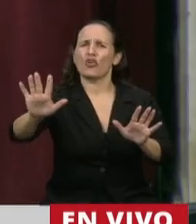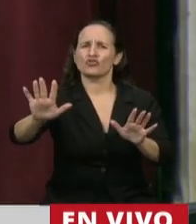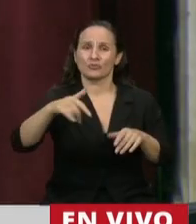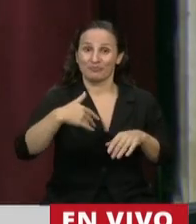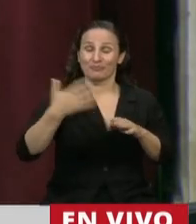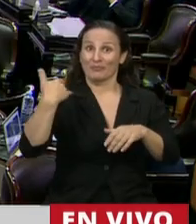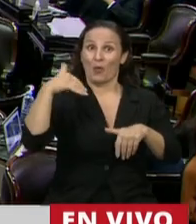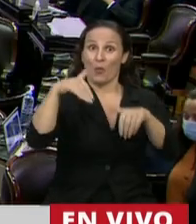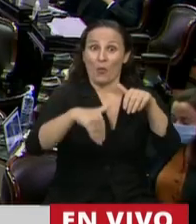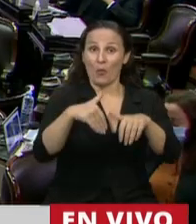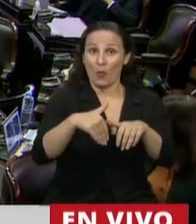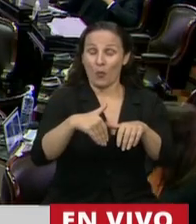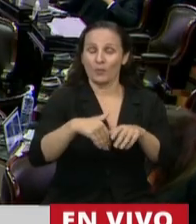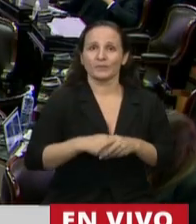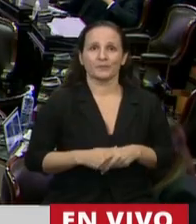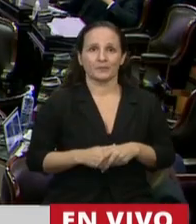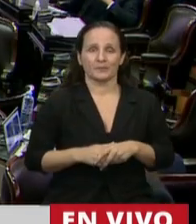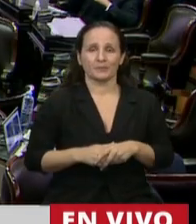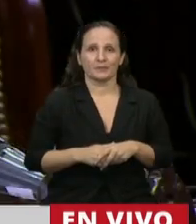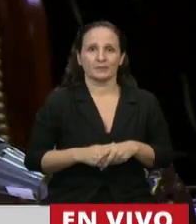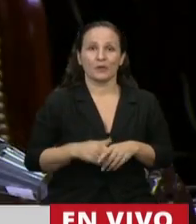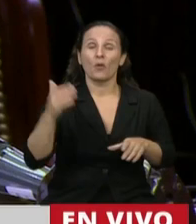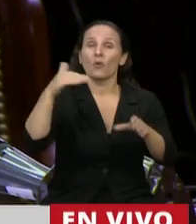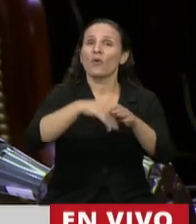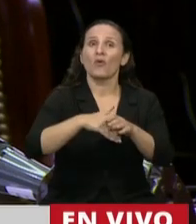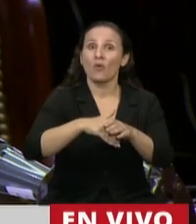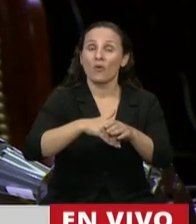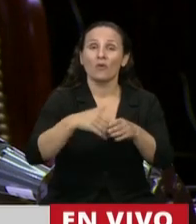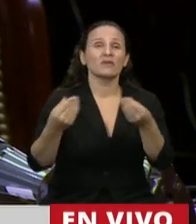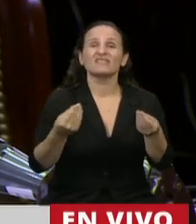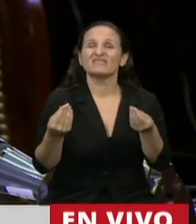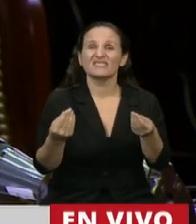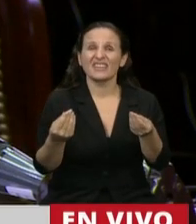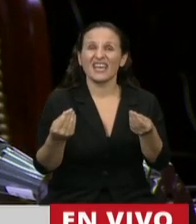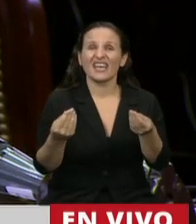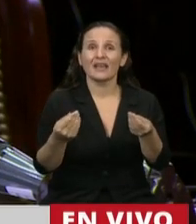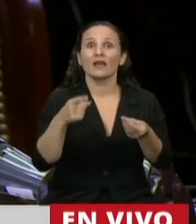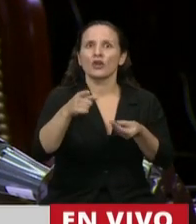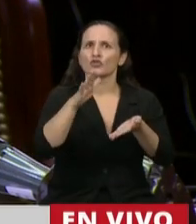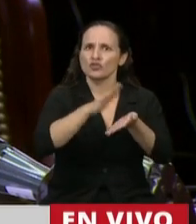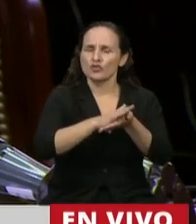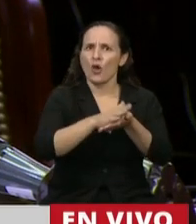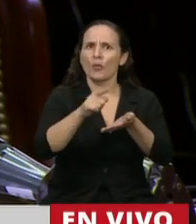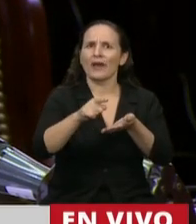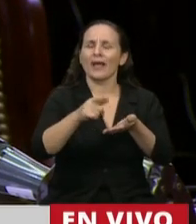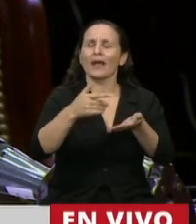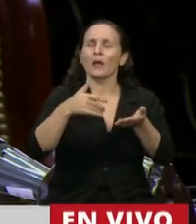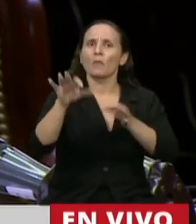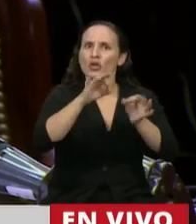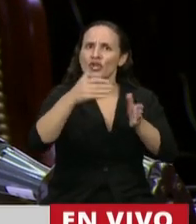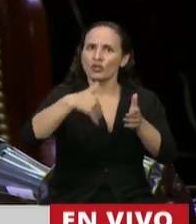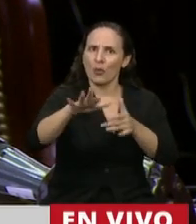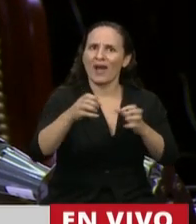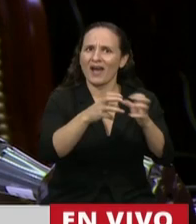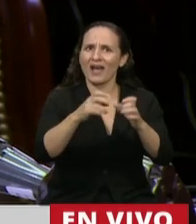votando tiene que ver con que si se iba a tratar un proyecto junto o